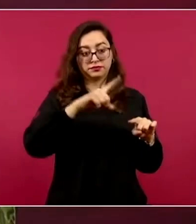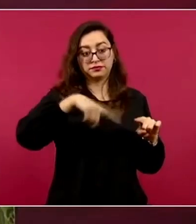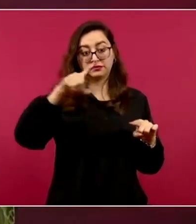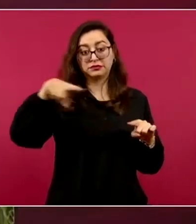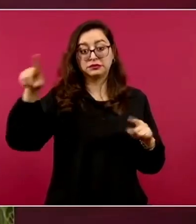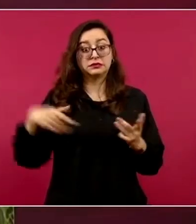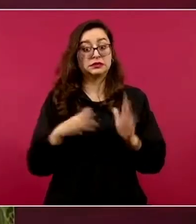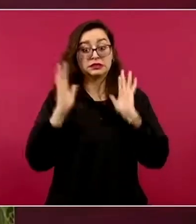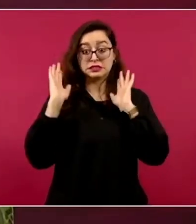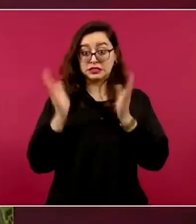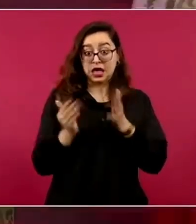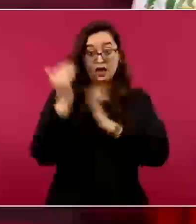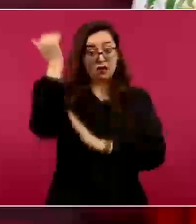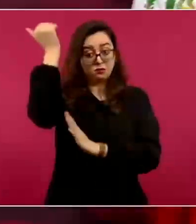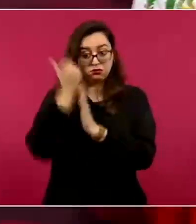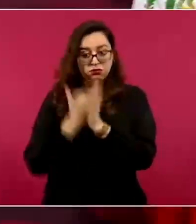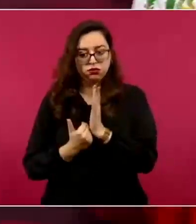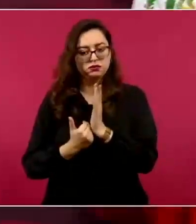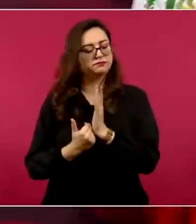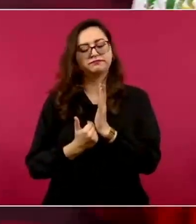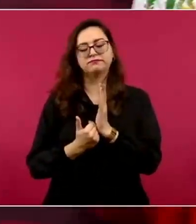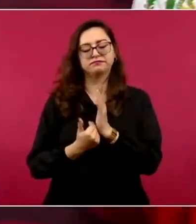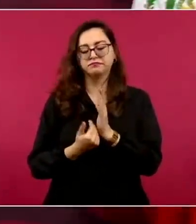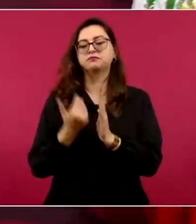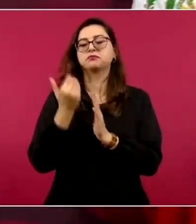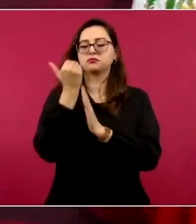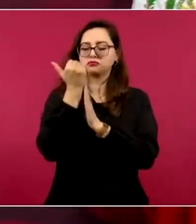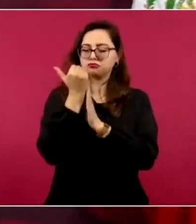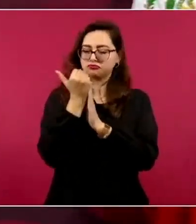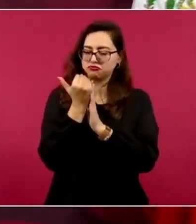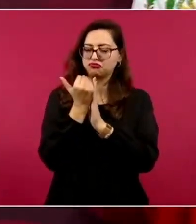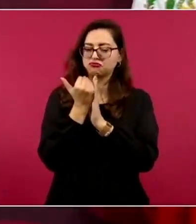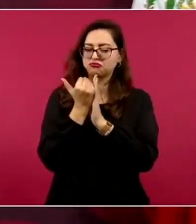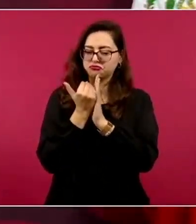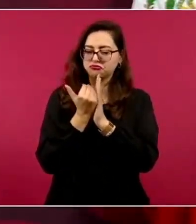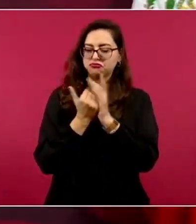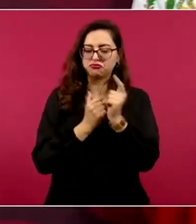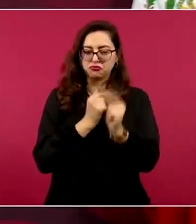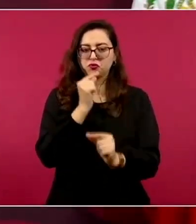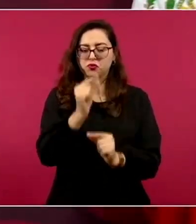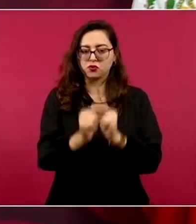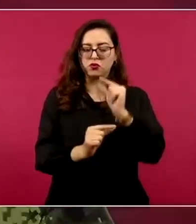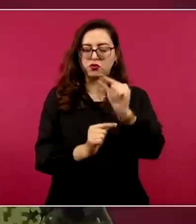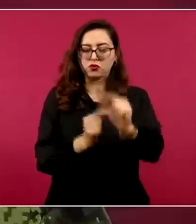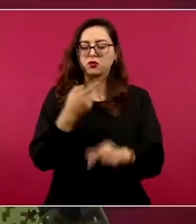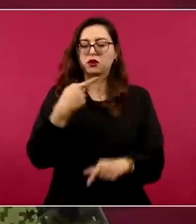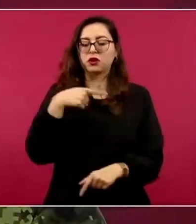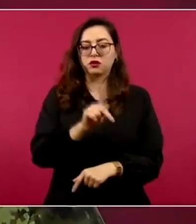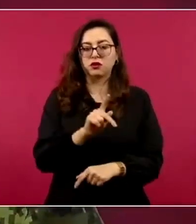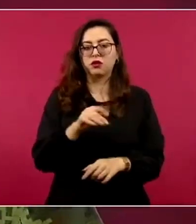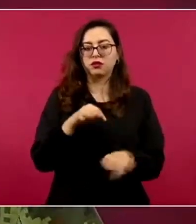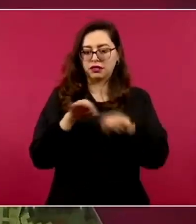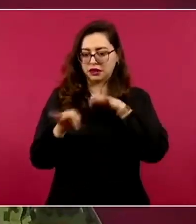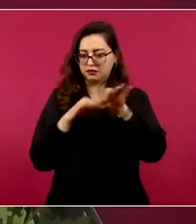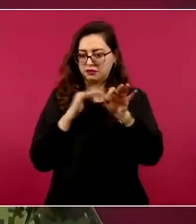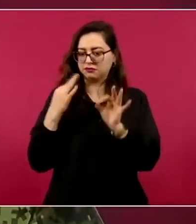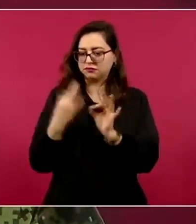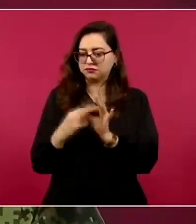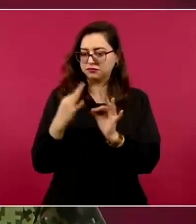quisiéramos, pero sí el trabajo constante ha ido haciendo que los homicidios,